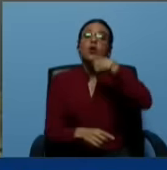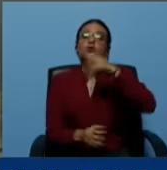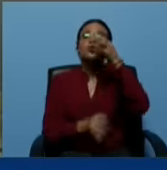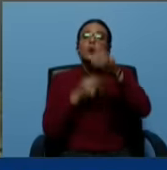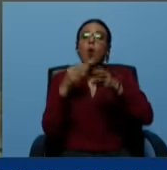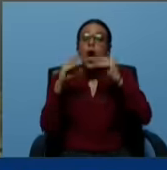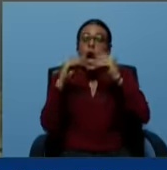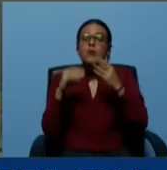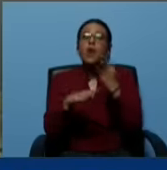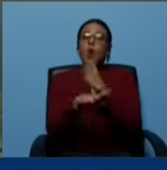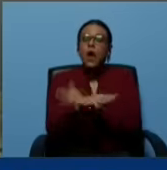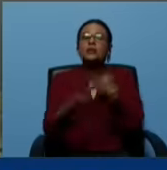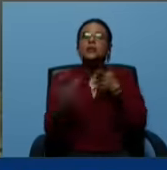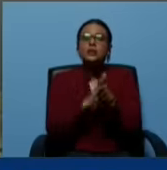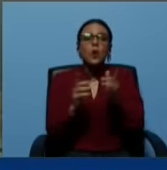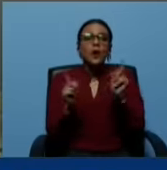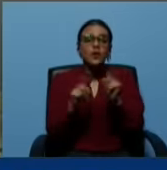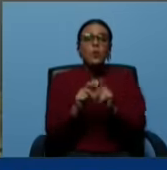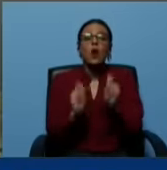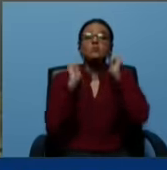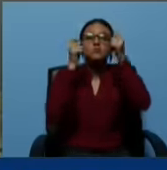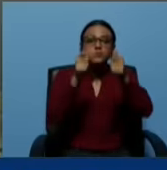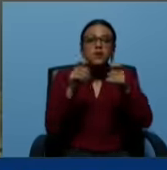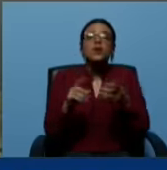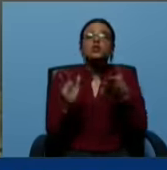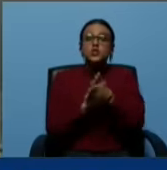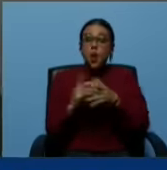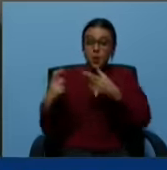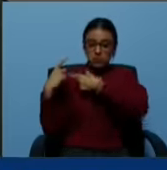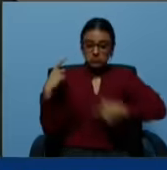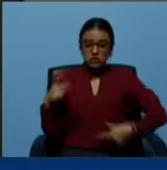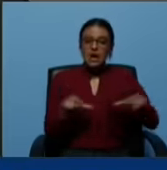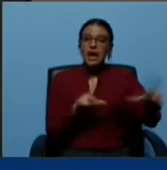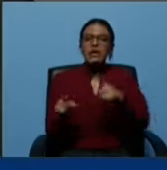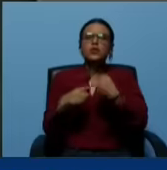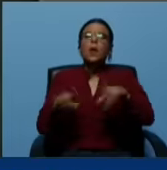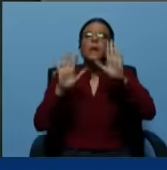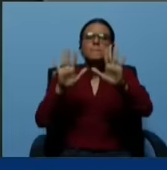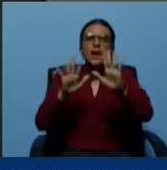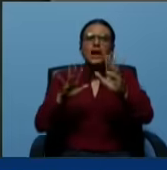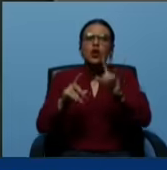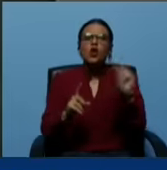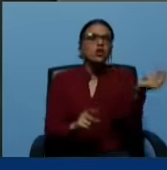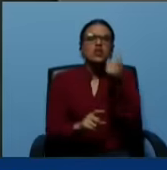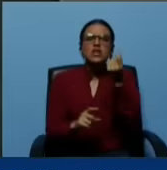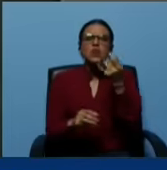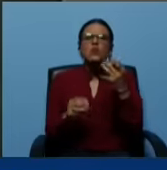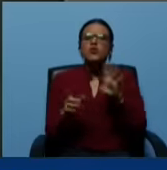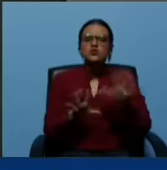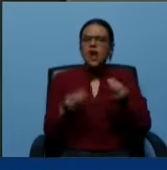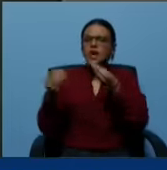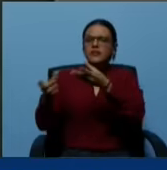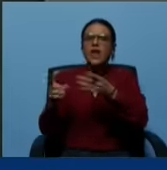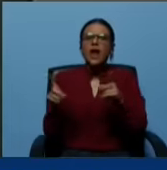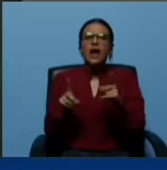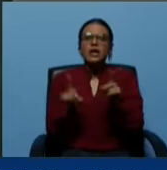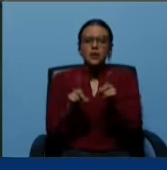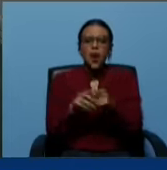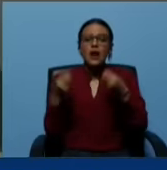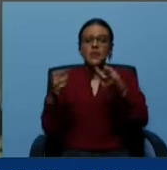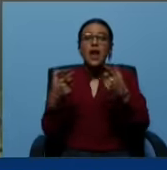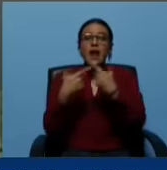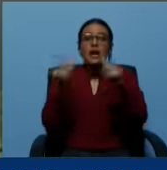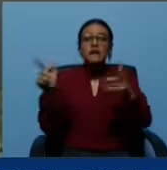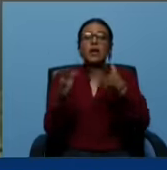adjudicación y una proclamación pero ninguno de esos instrumentos está en manos y está del conocimiento